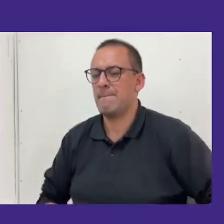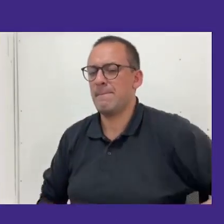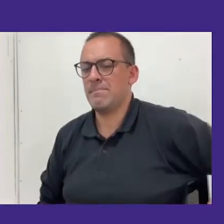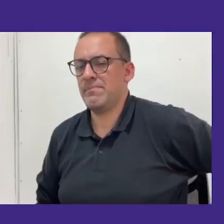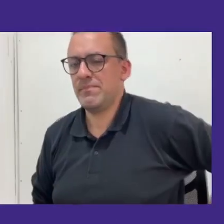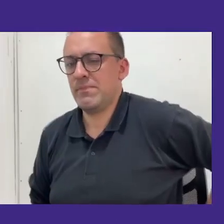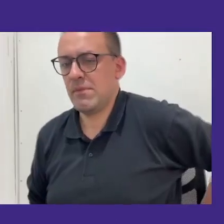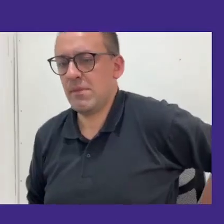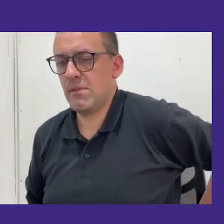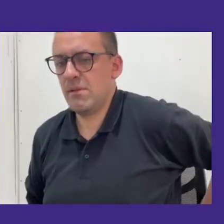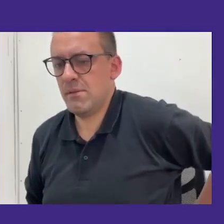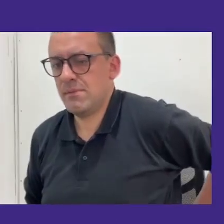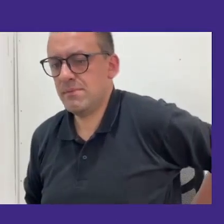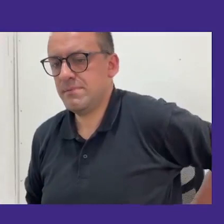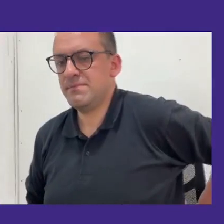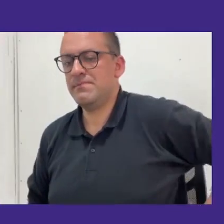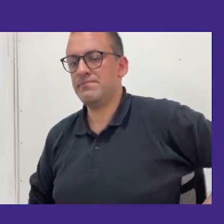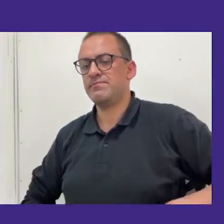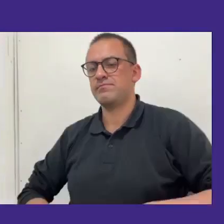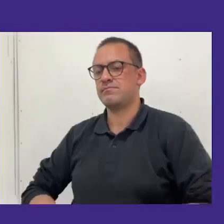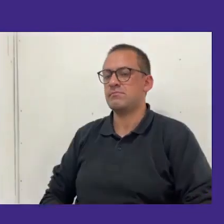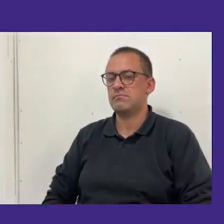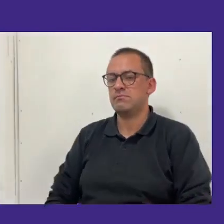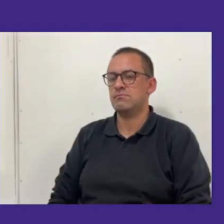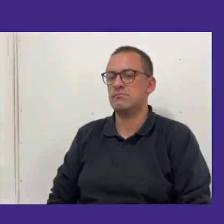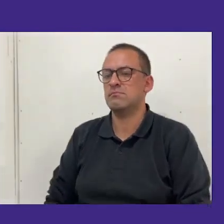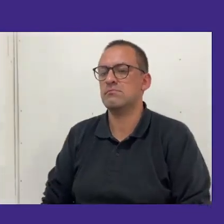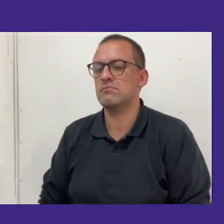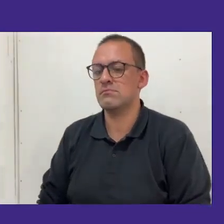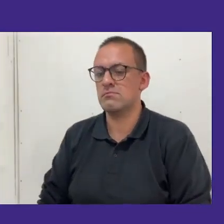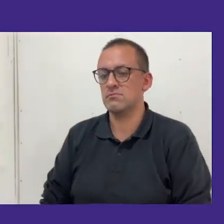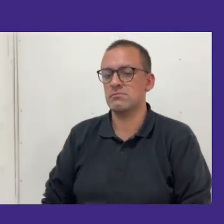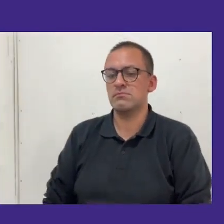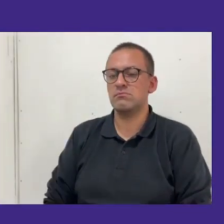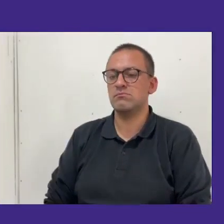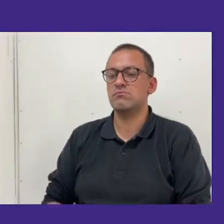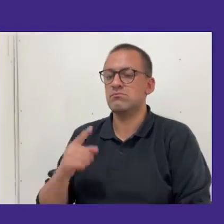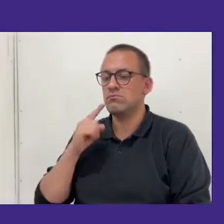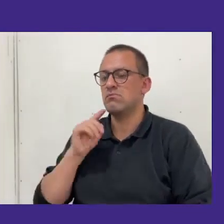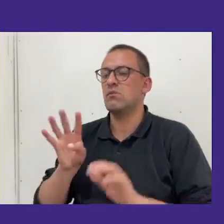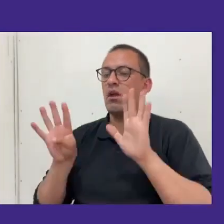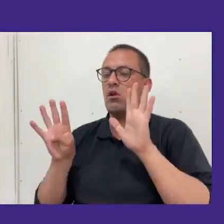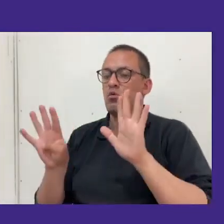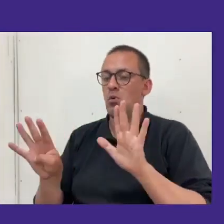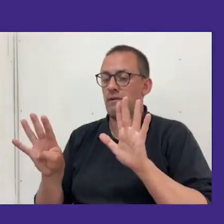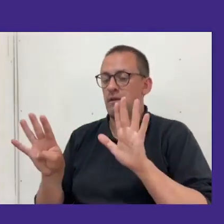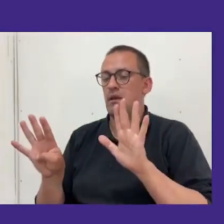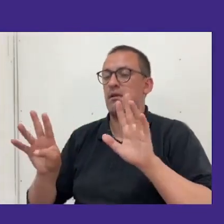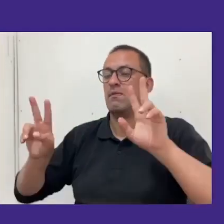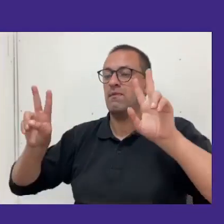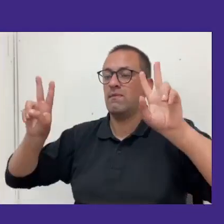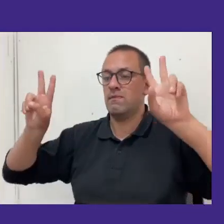Entonces, en cuanto a la recopilación de estas encuestas tenemos nueve situaciones, nueve